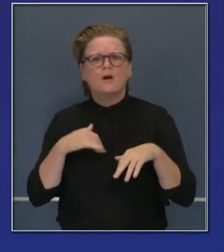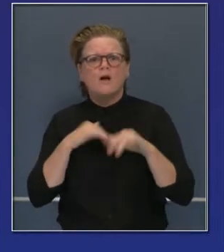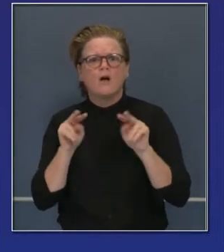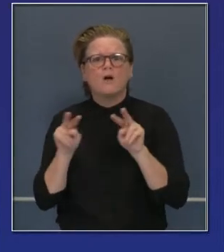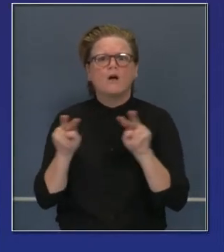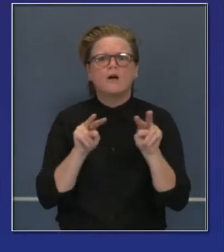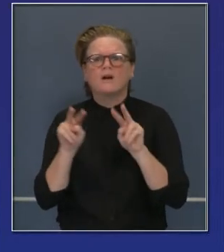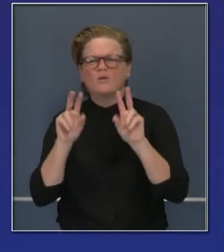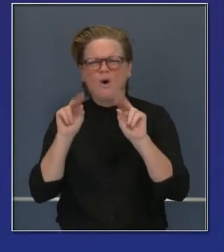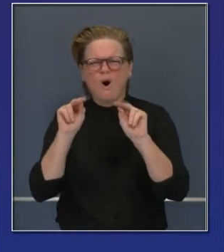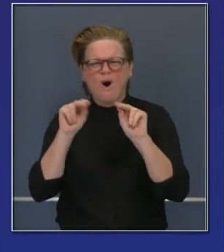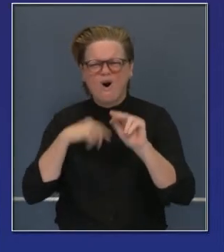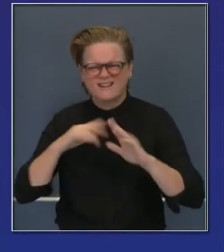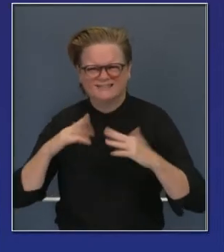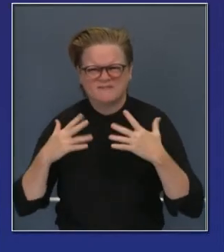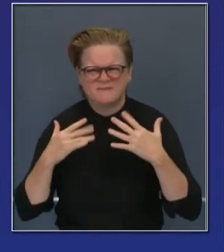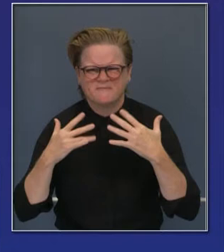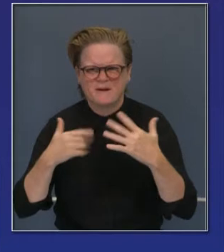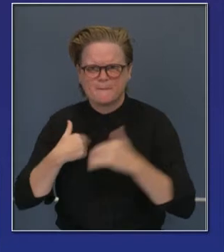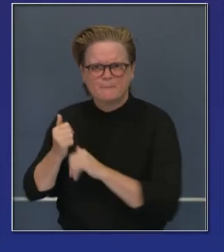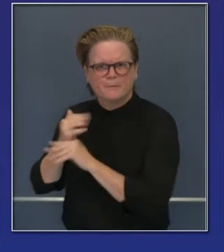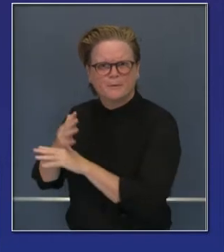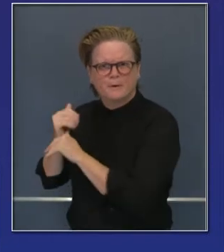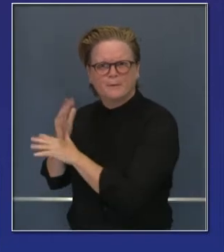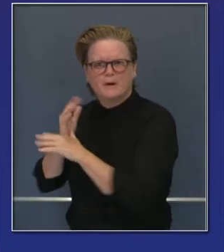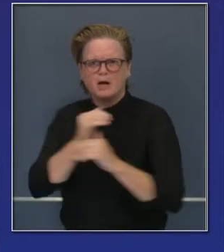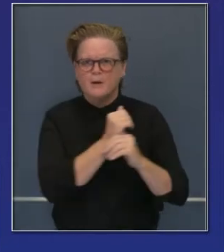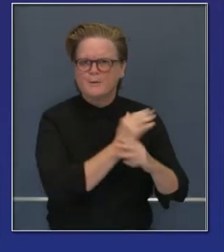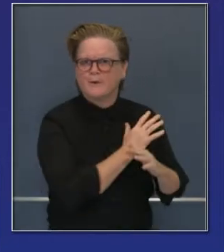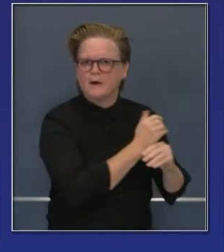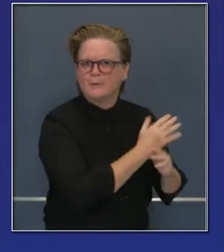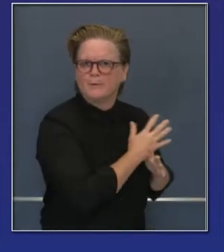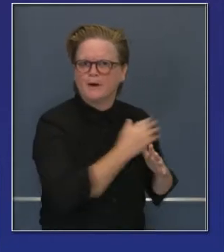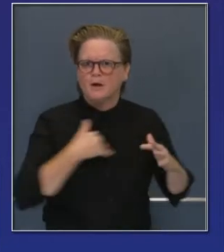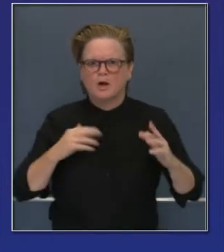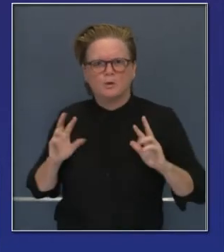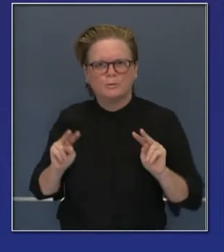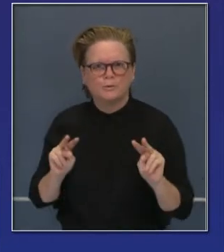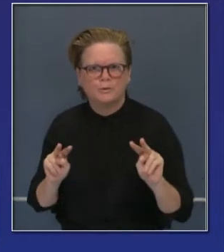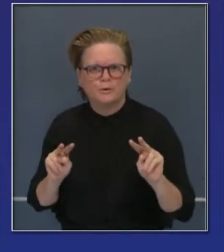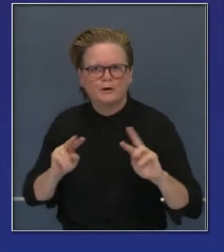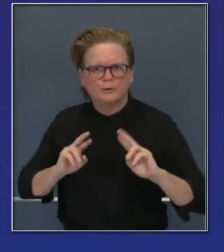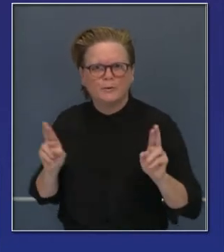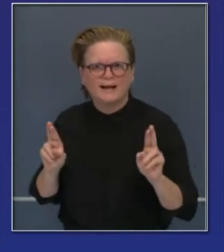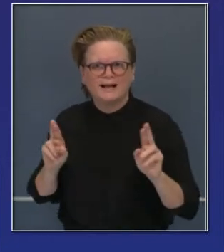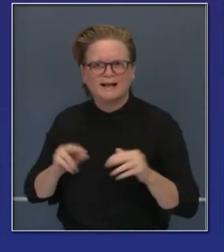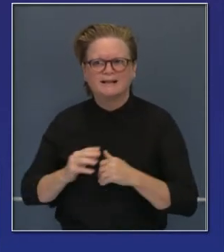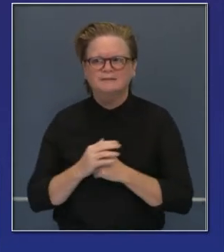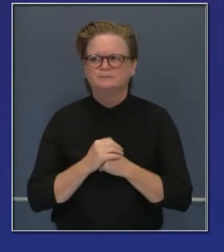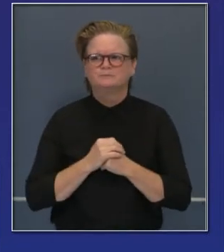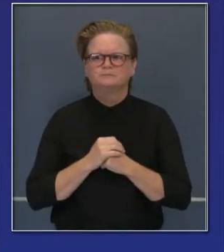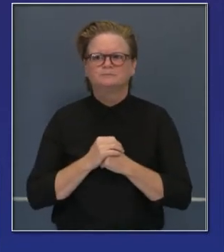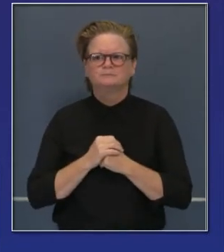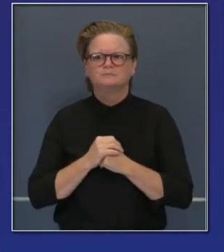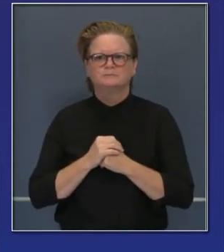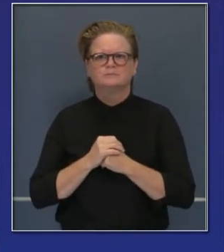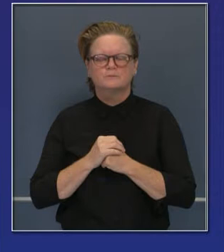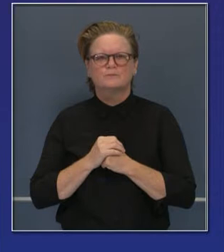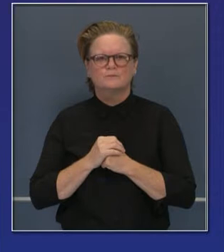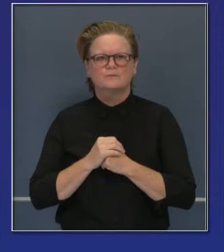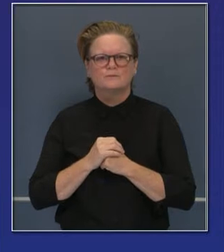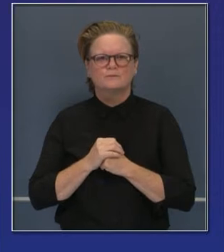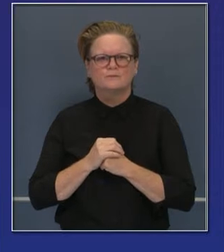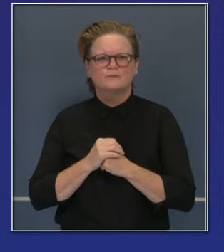Reitero, no estamos sentados inactivamente. Estamos muy activos trabajando, preparándonos para el